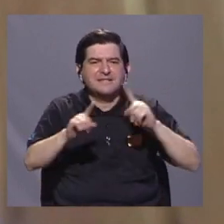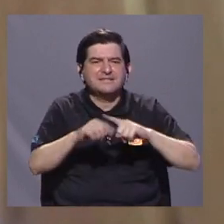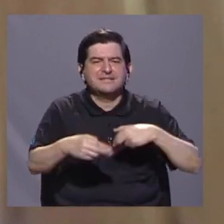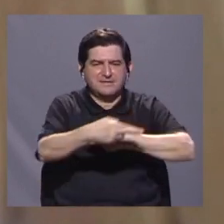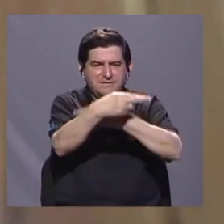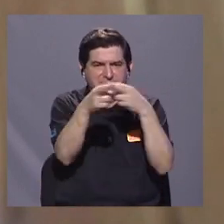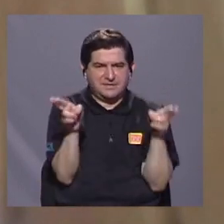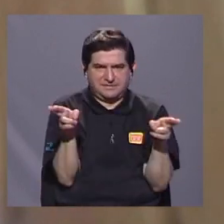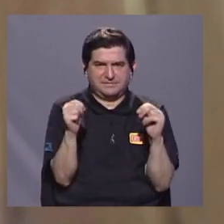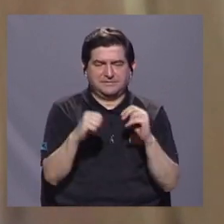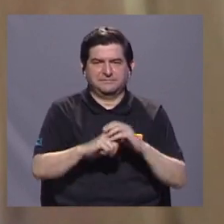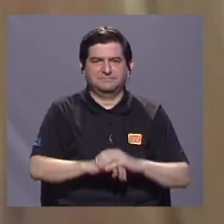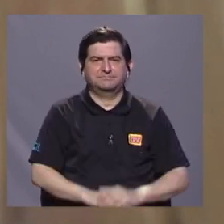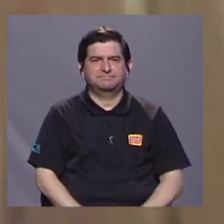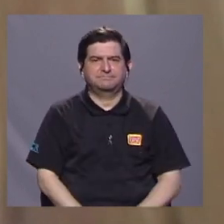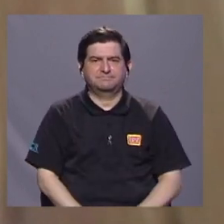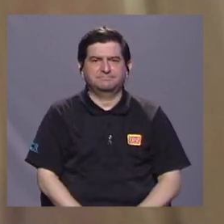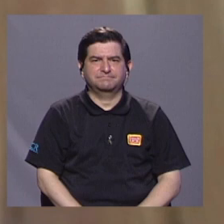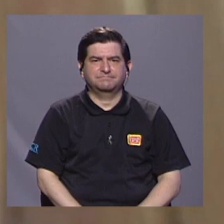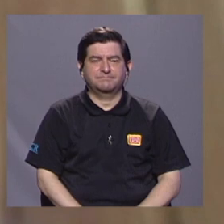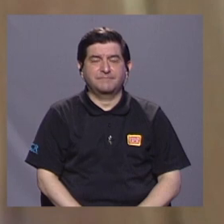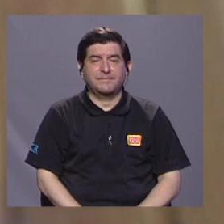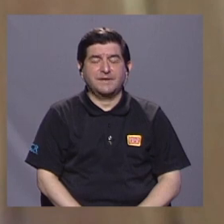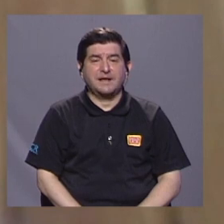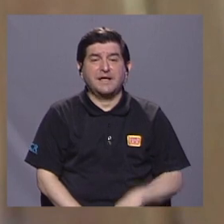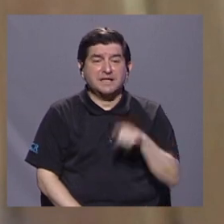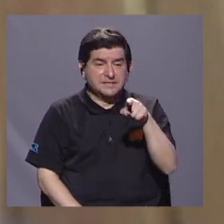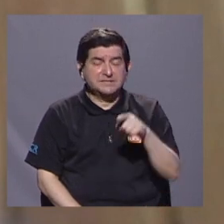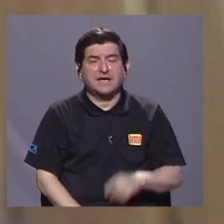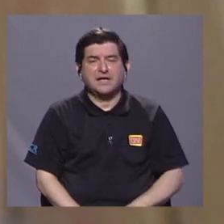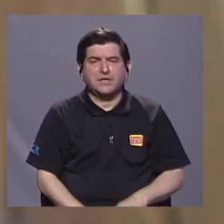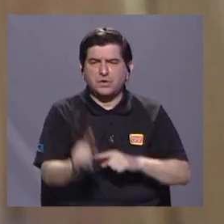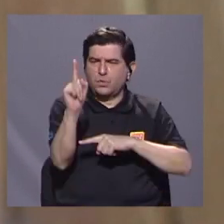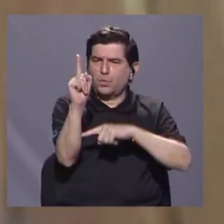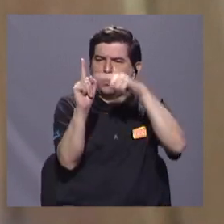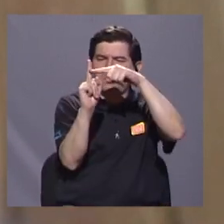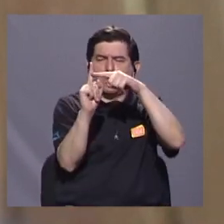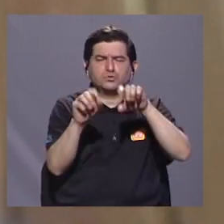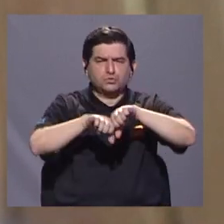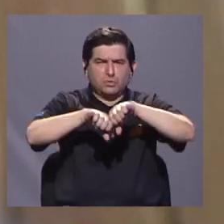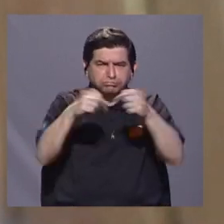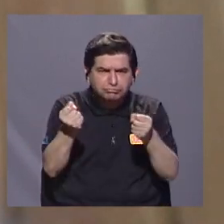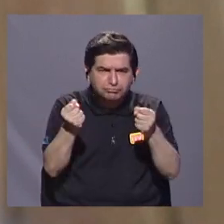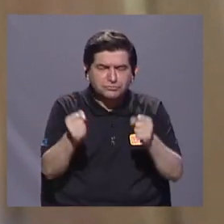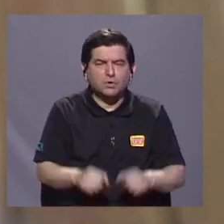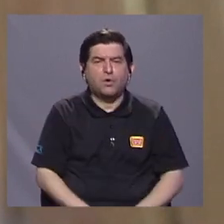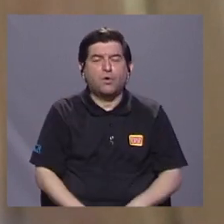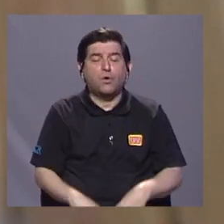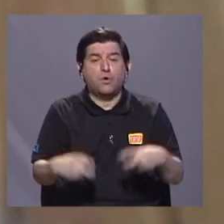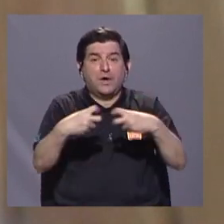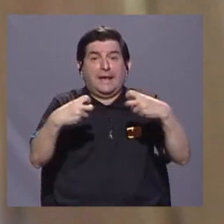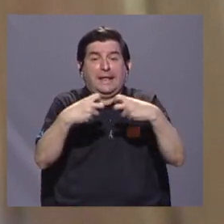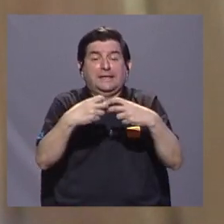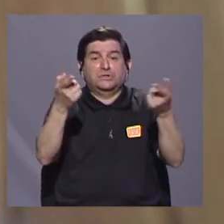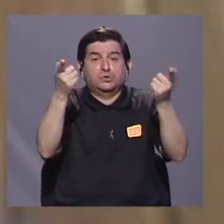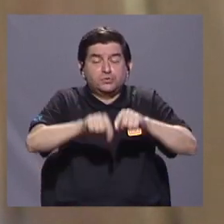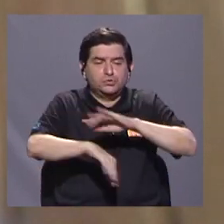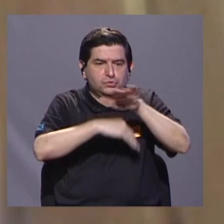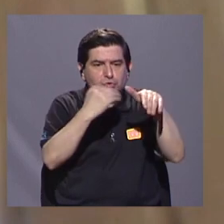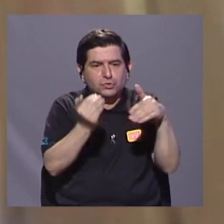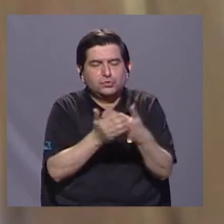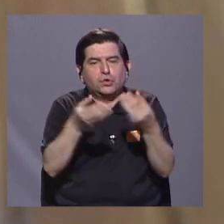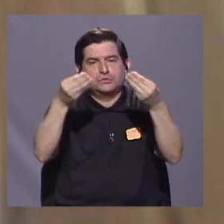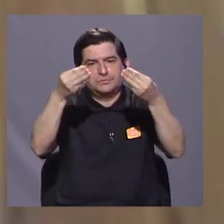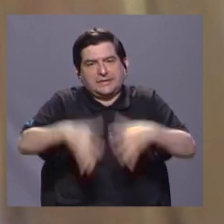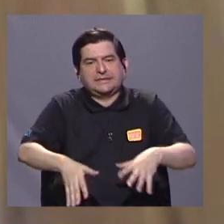Entonces por ahí cuando los postes se quiebran o cuando se da la electrocución, pues todos perdemos. Y ahí es donde